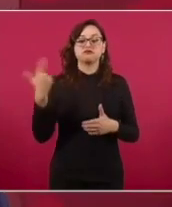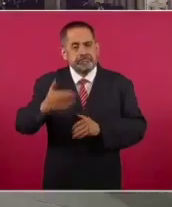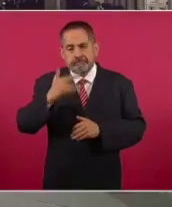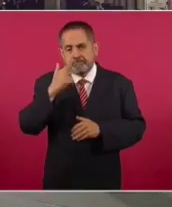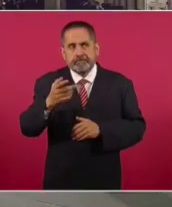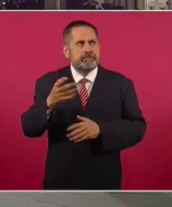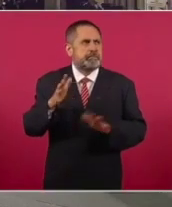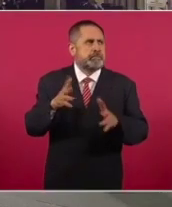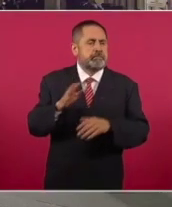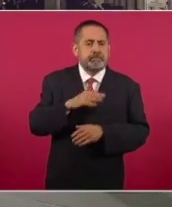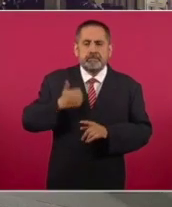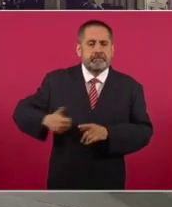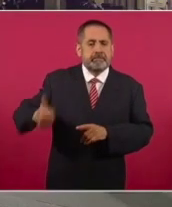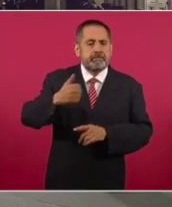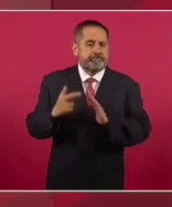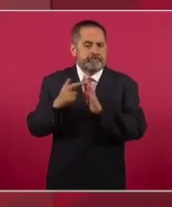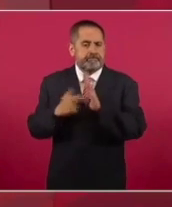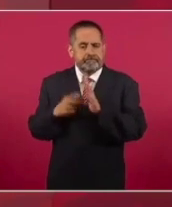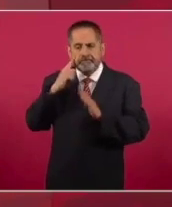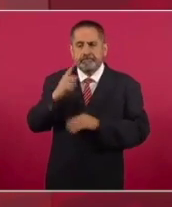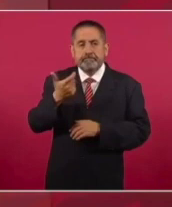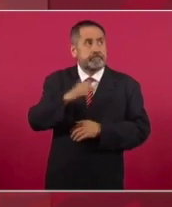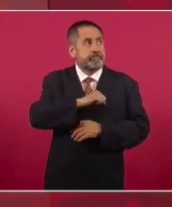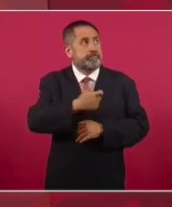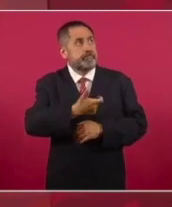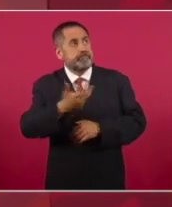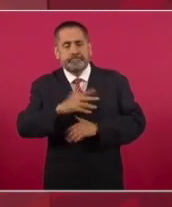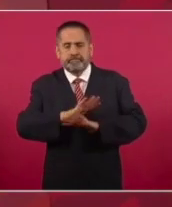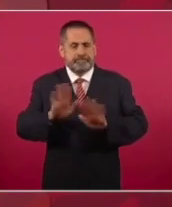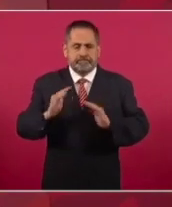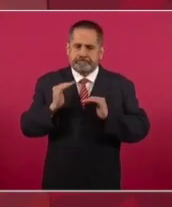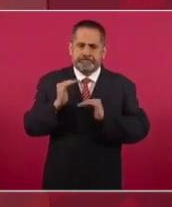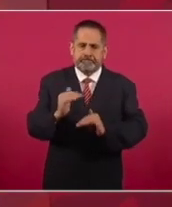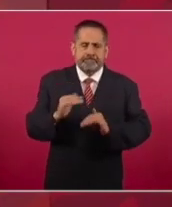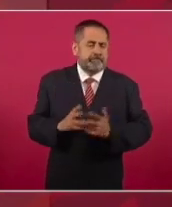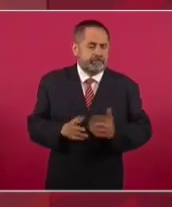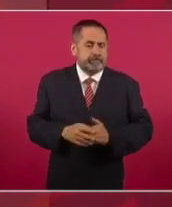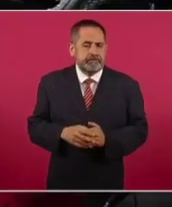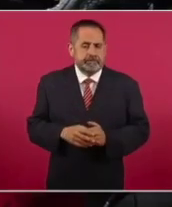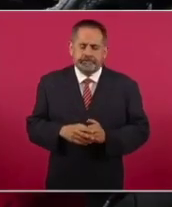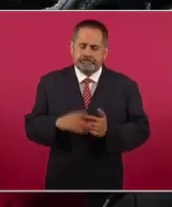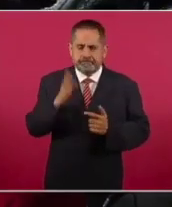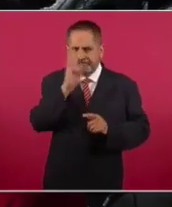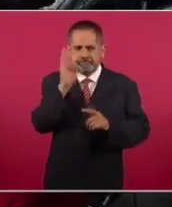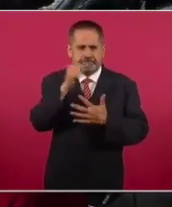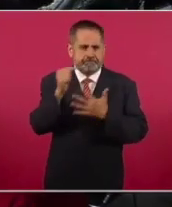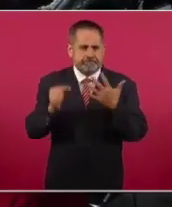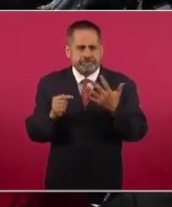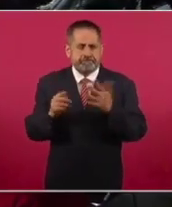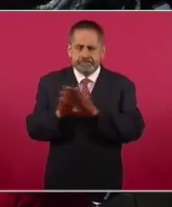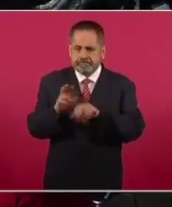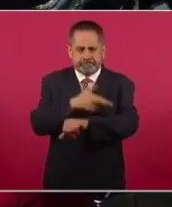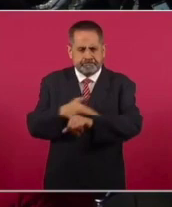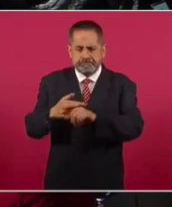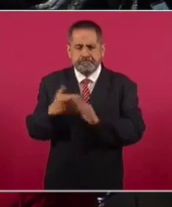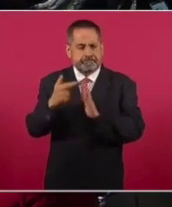Desde luego, estas medidas antiinflacionarias son heterodoxas, estas medidas